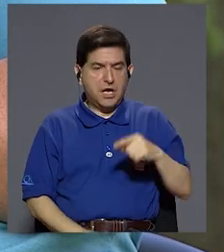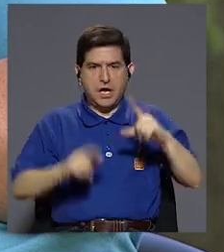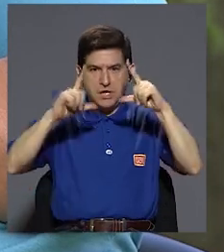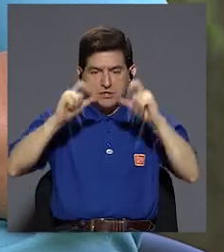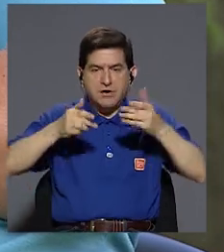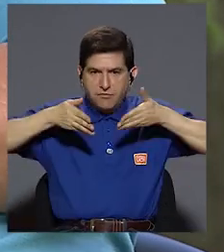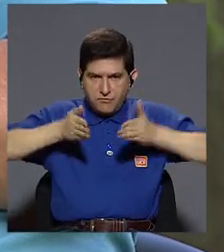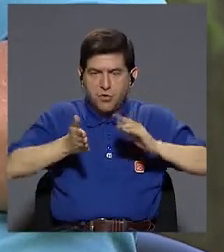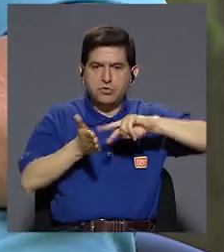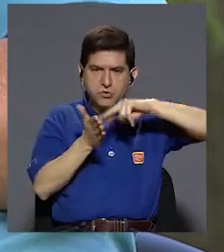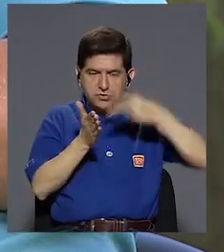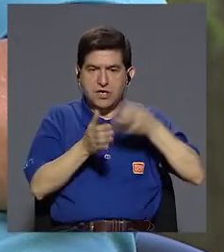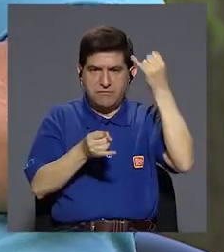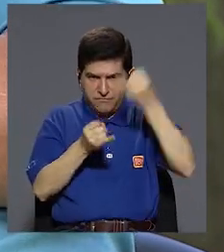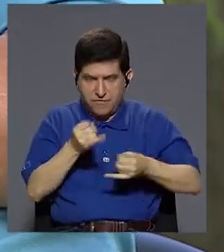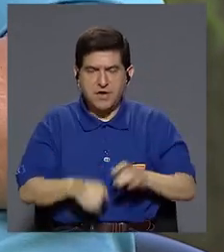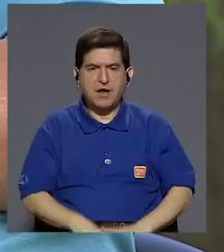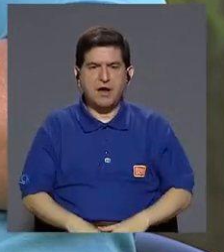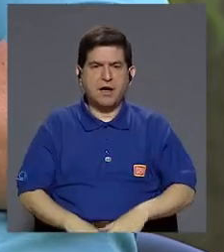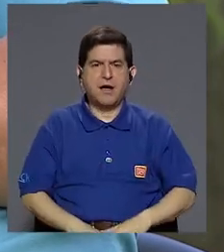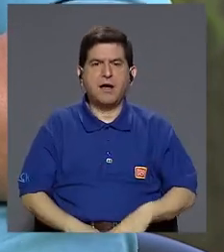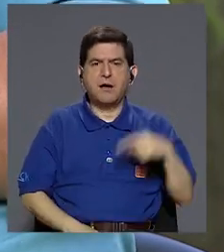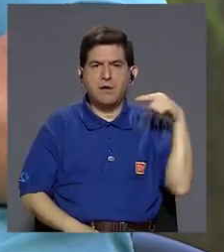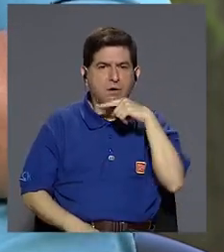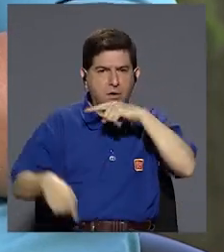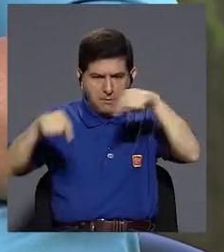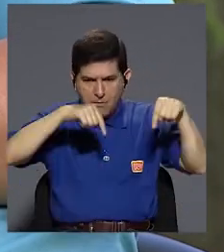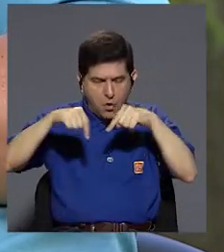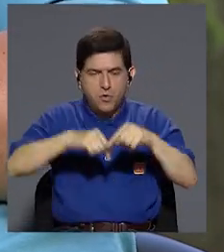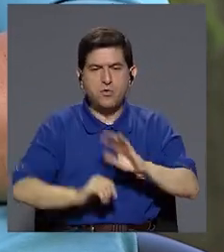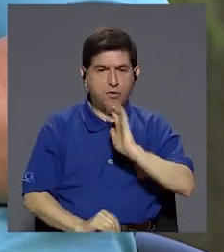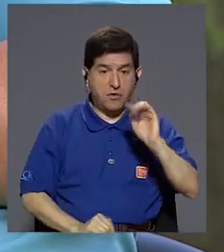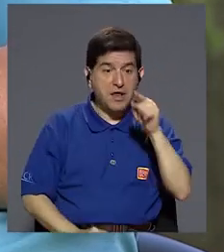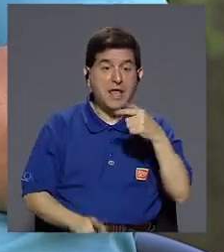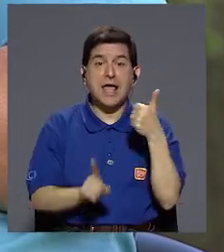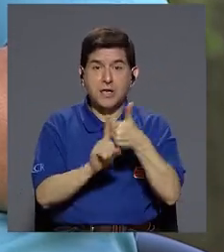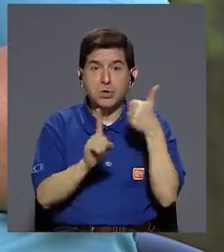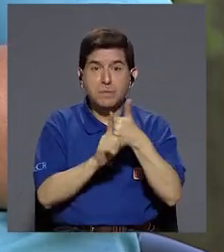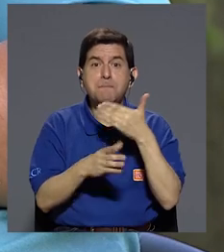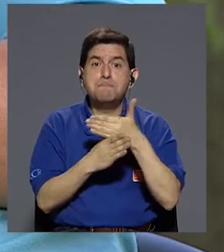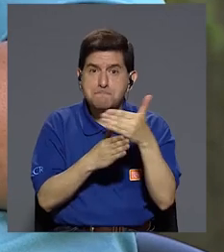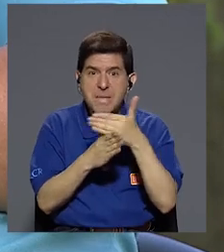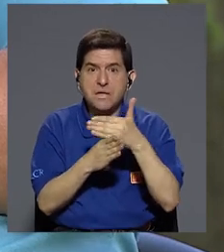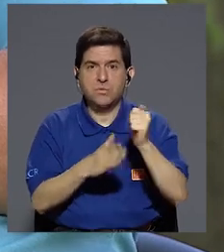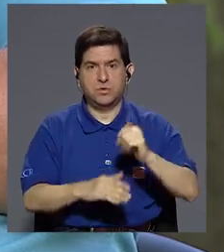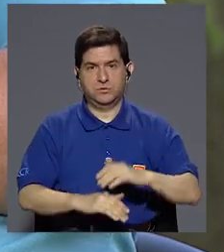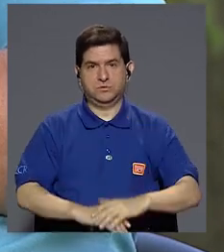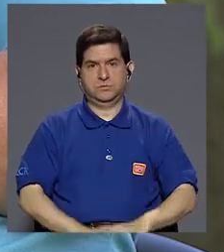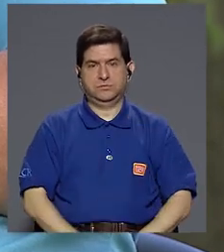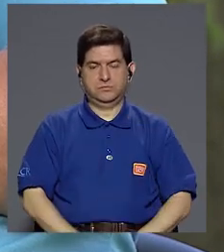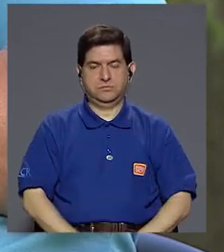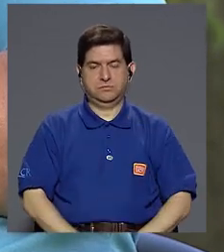de su hijo terminó siendo pornografía infantil, ¿verdad? Y que ellos mismos fueron los que la compartieron. Eso por un lado.